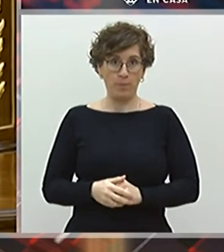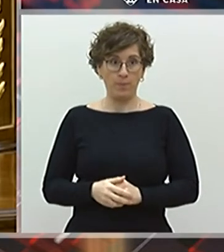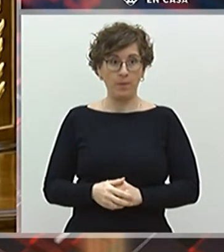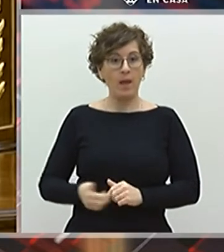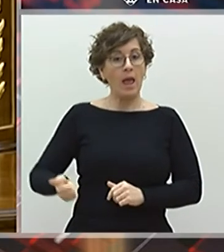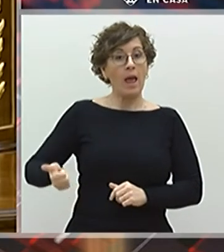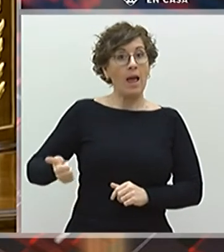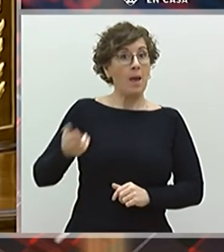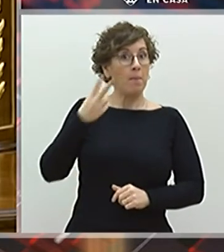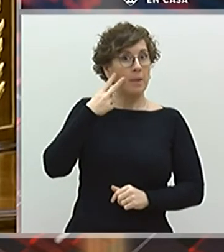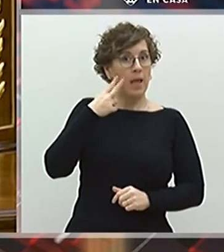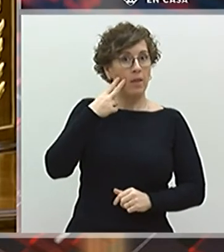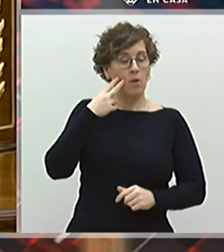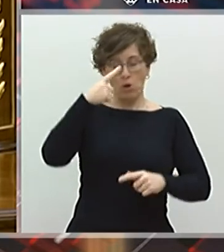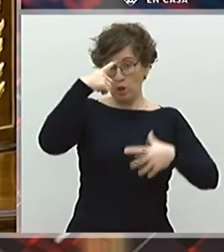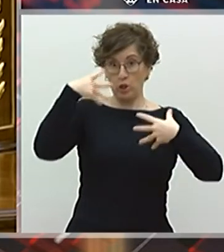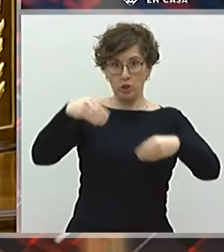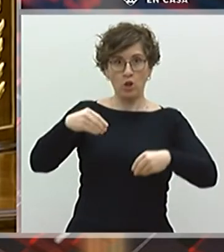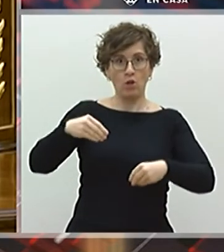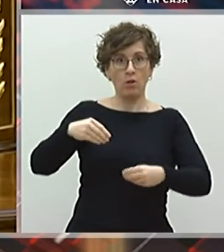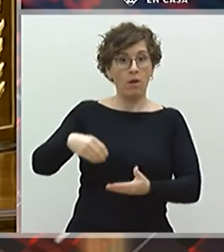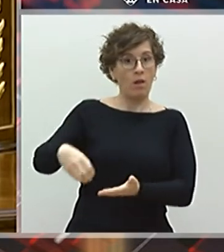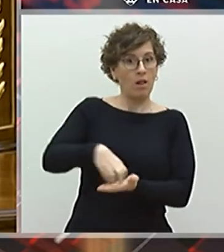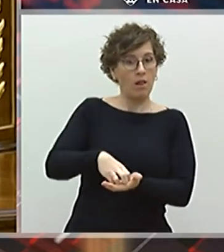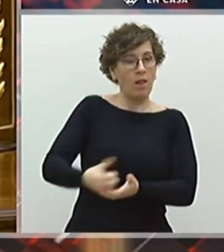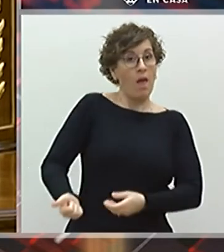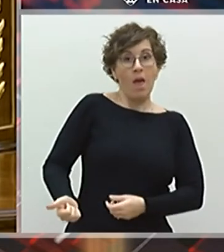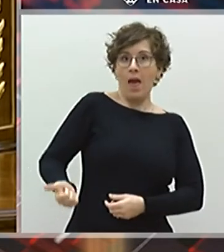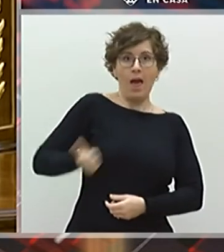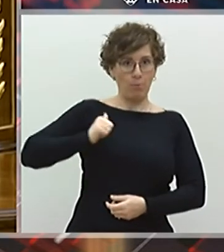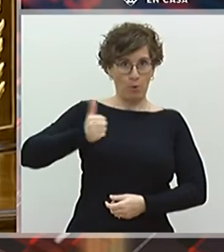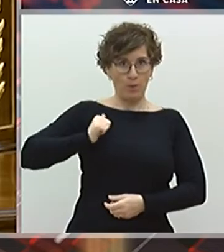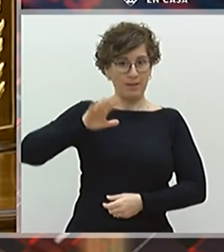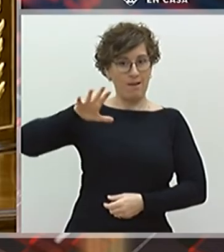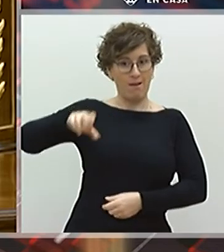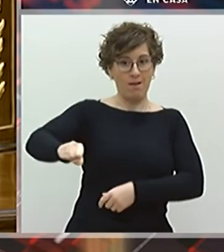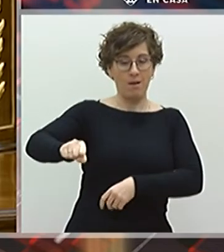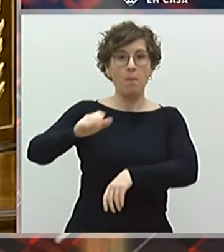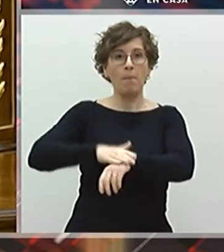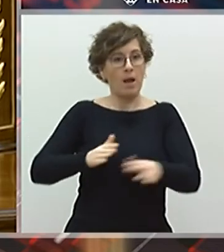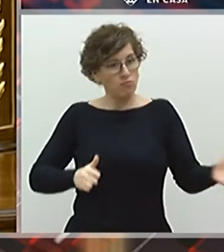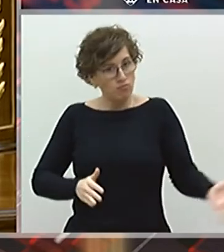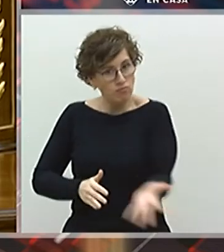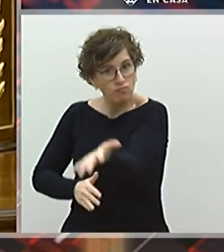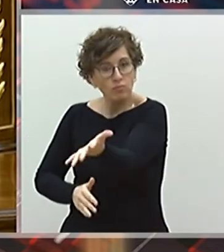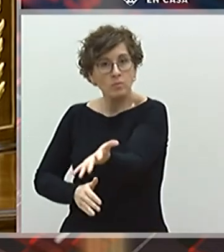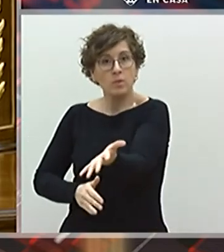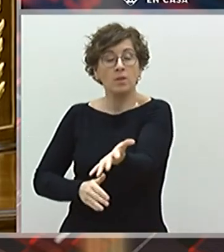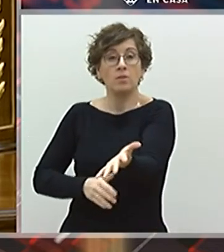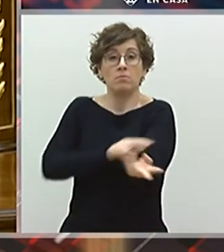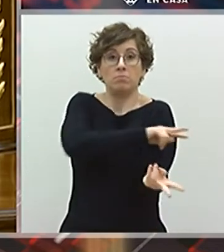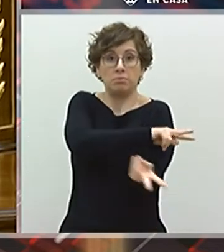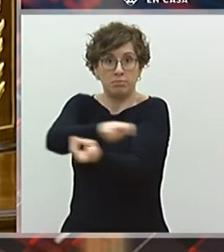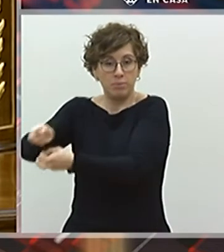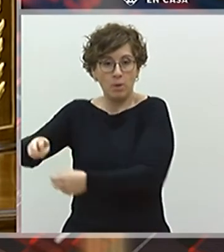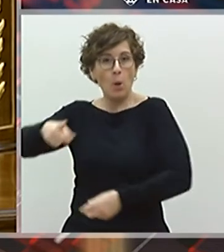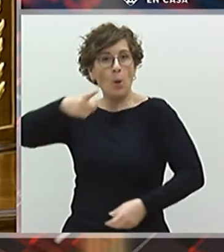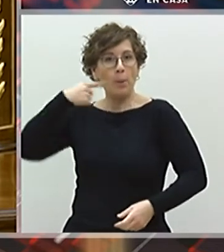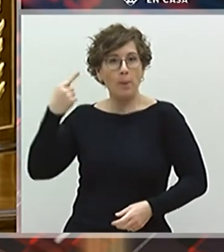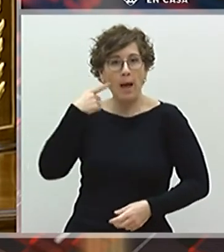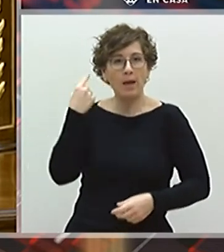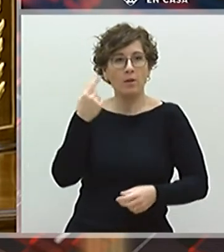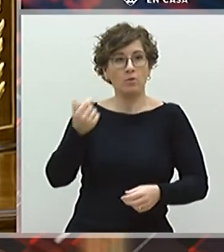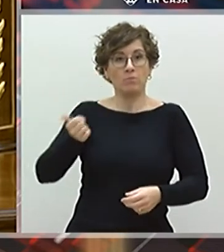miedo, el shock y la incertidumbre para dejar paso a los buitres de los bancos y a las grandes empresas.